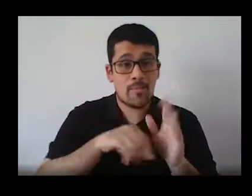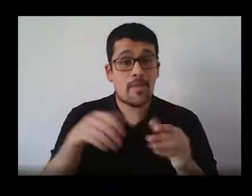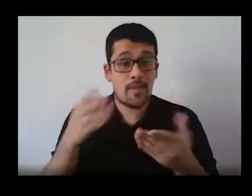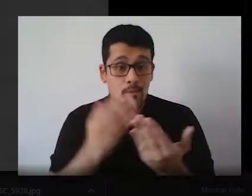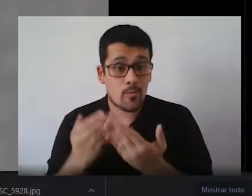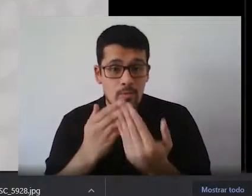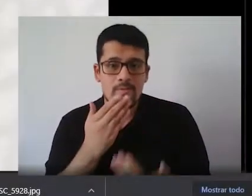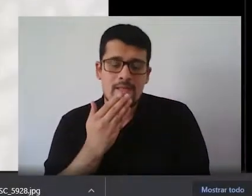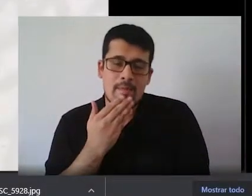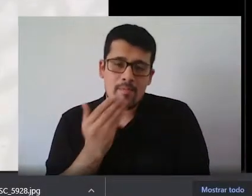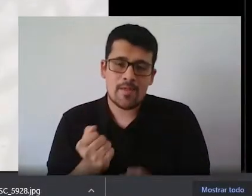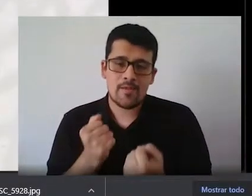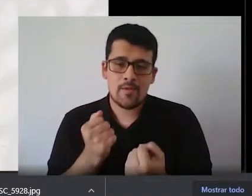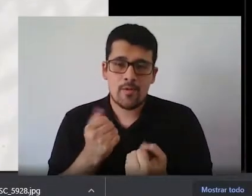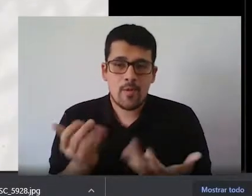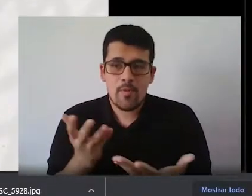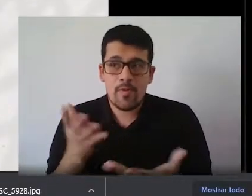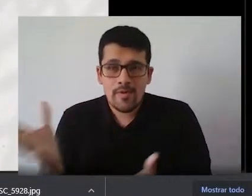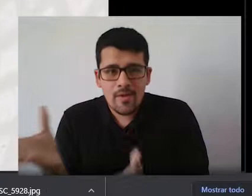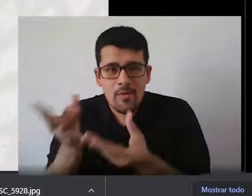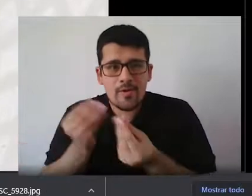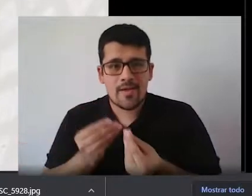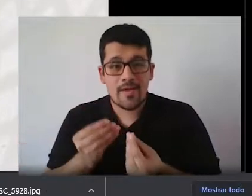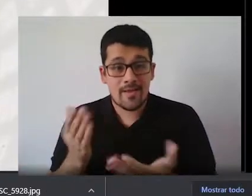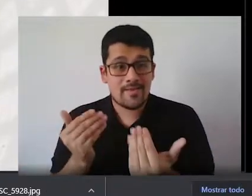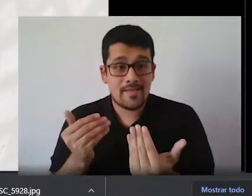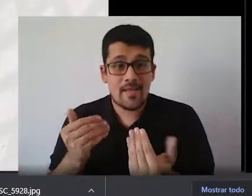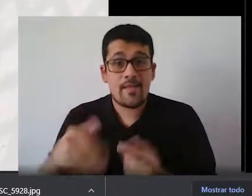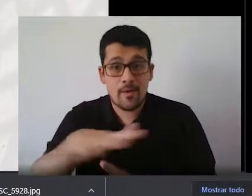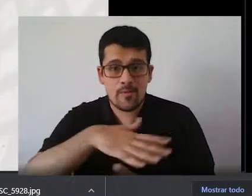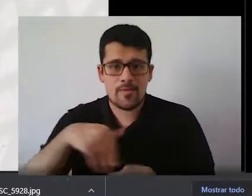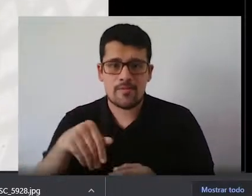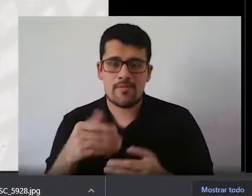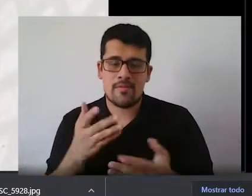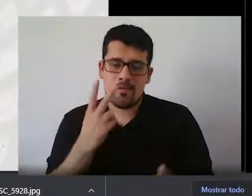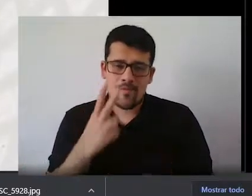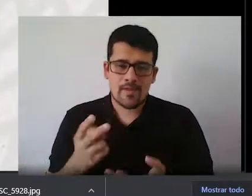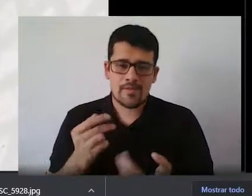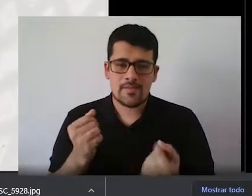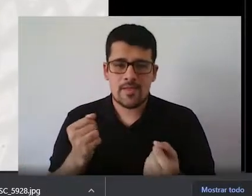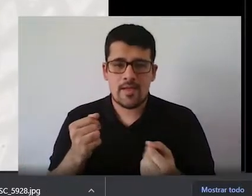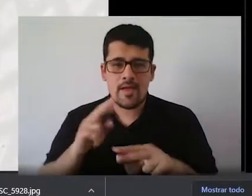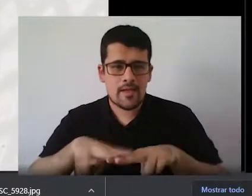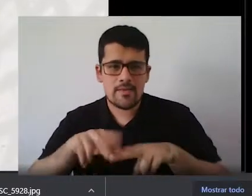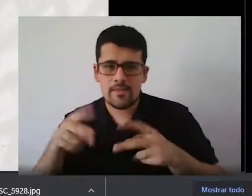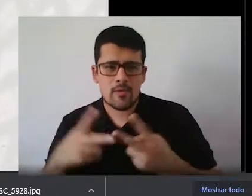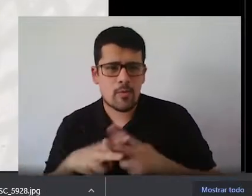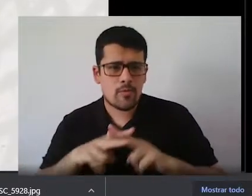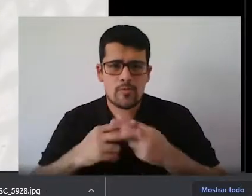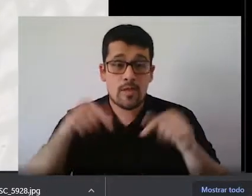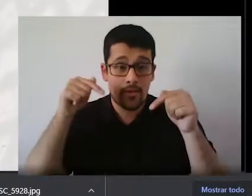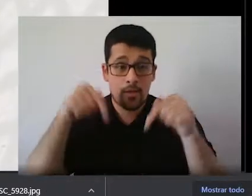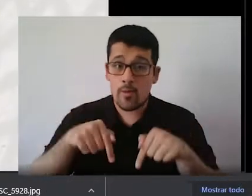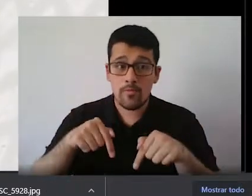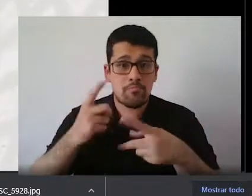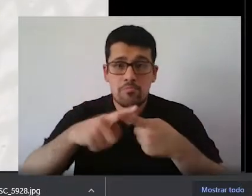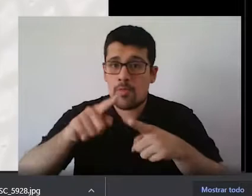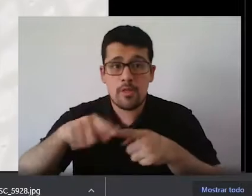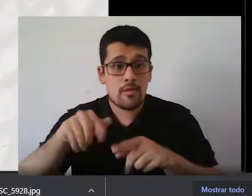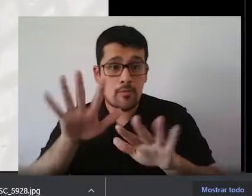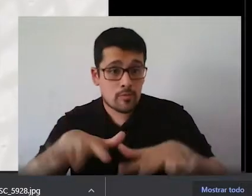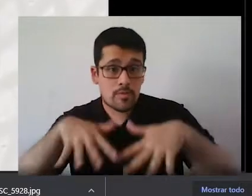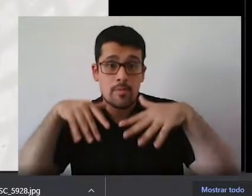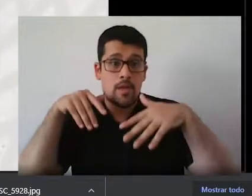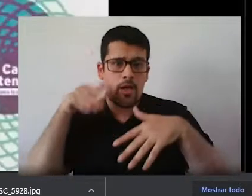estudio pero como también siento recoger las necesidades del medio y en ese contexto cierto se han levantado hasta el día de hoy distintos